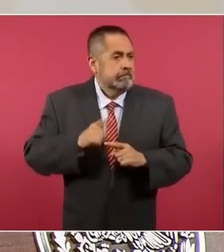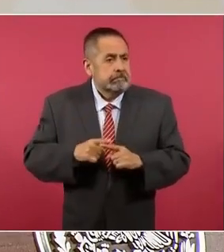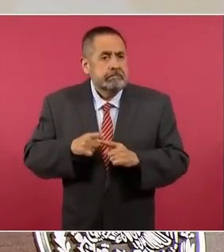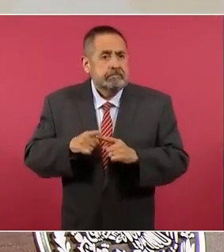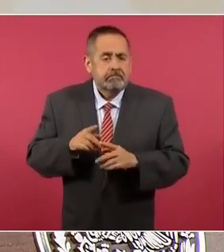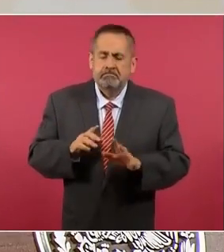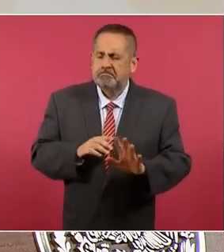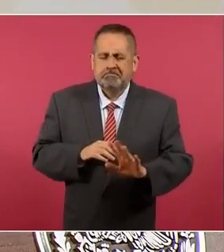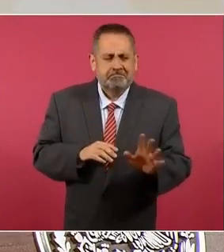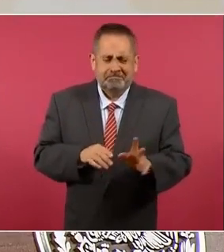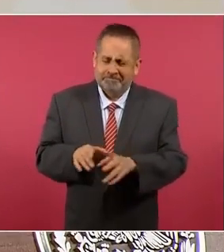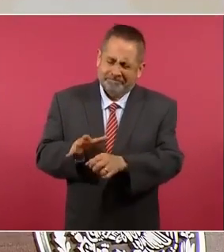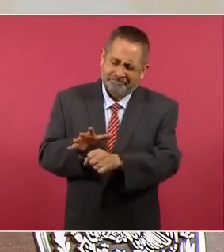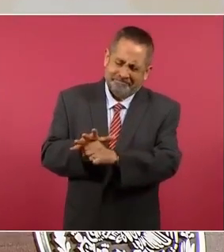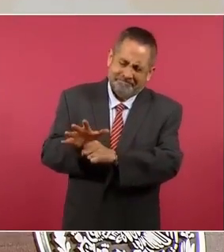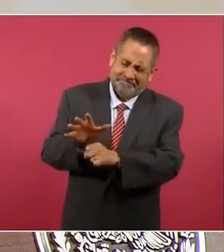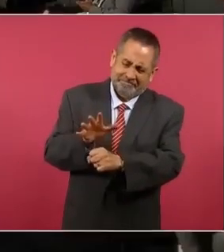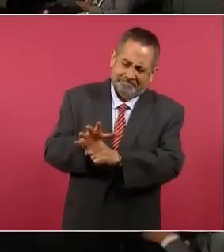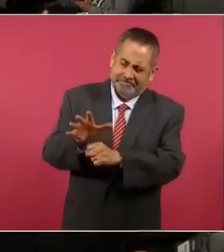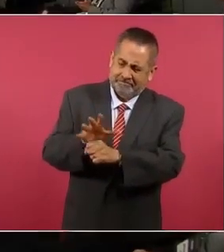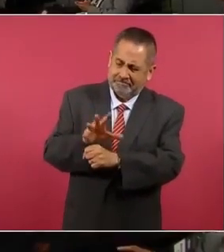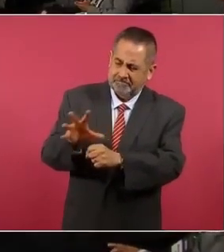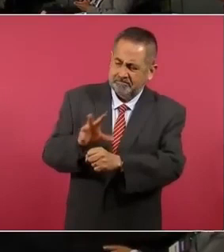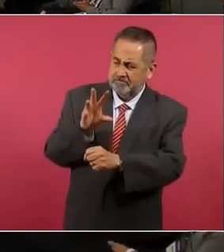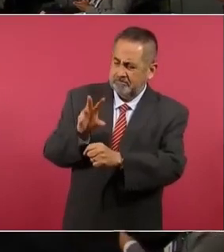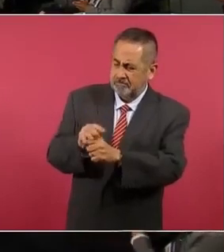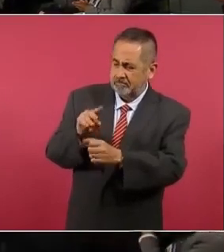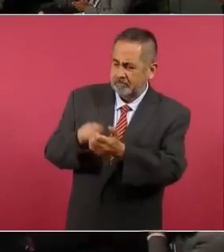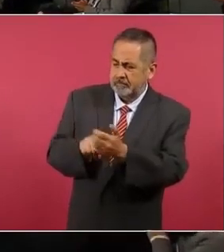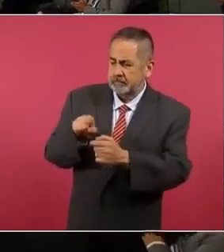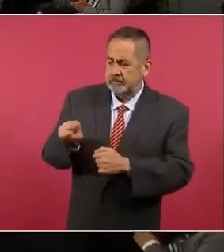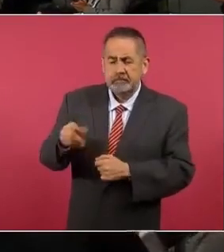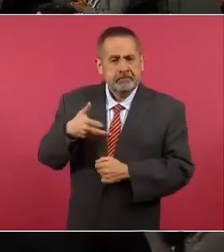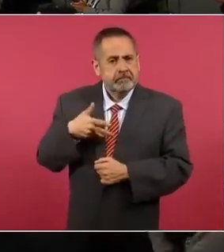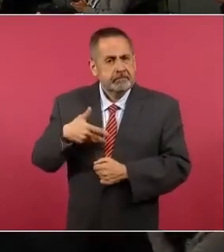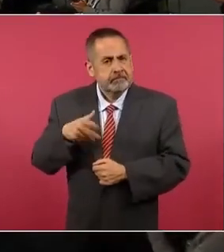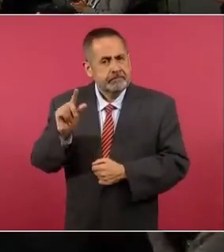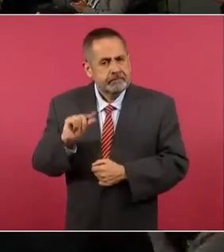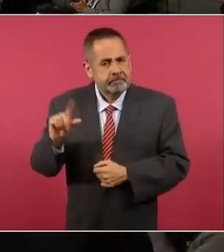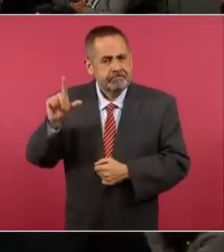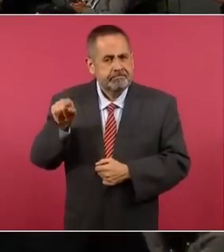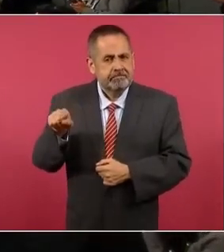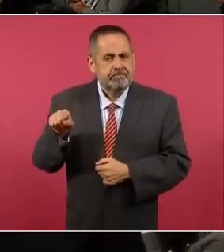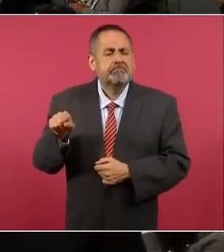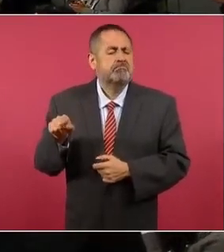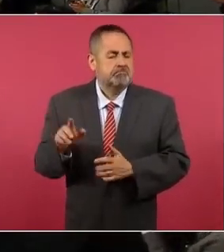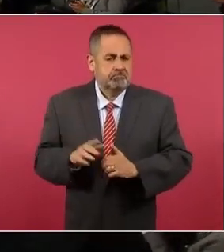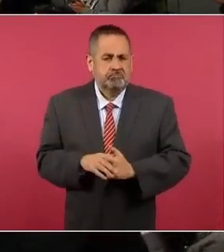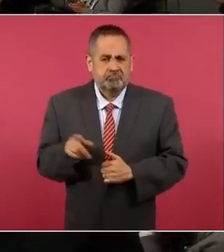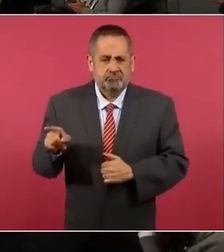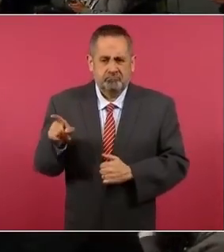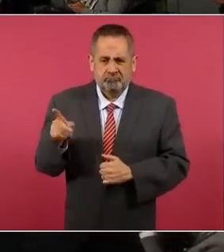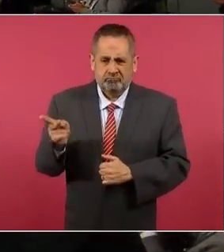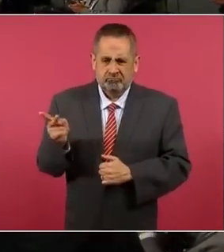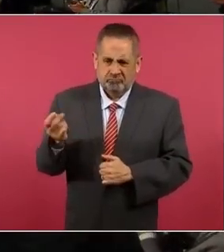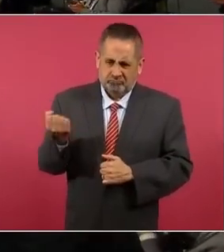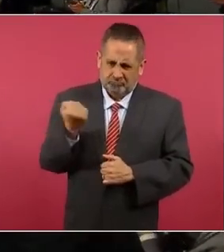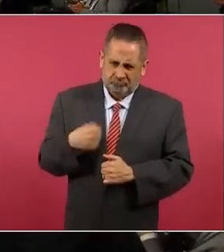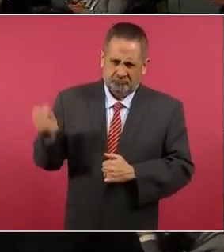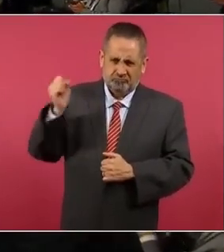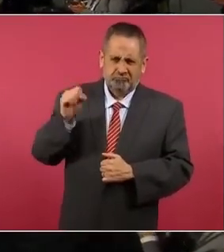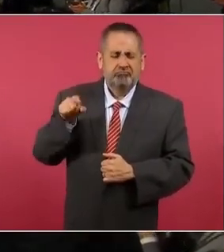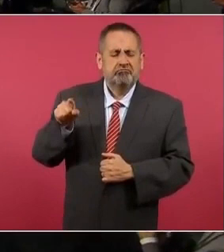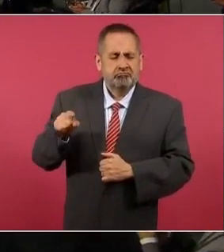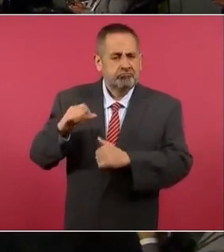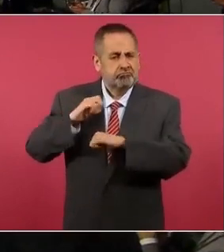o por falta de profesionalismo. O sea, son muy buenos los encargados de